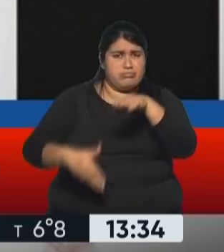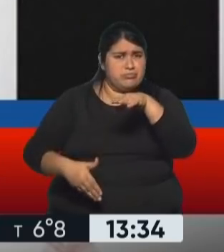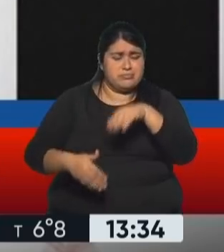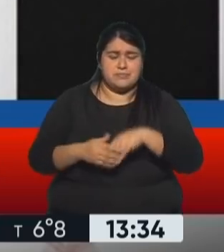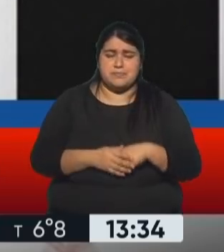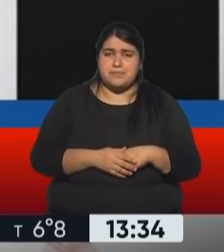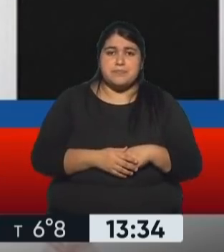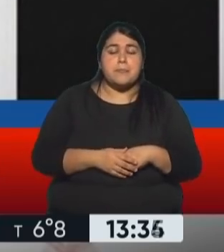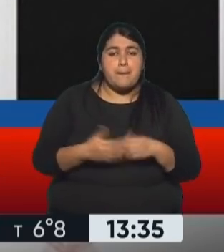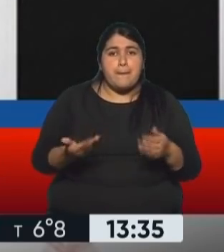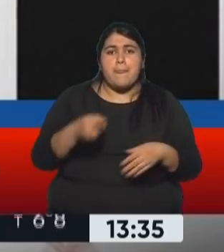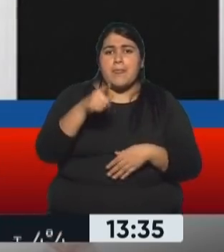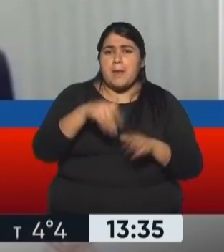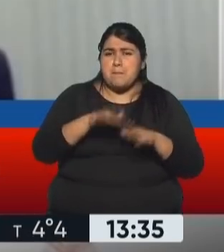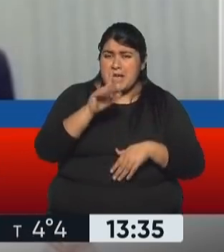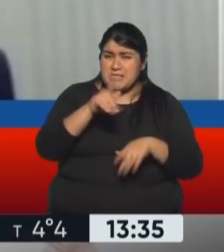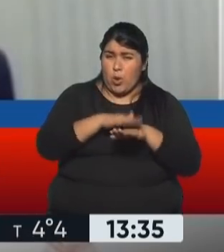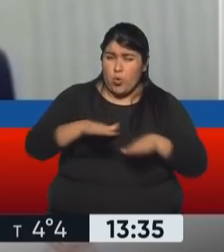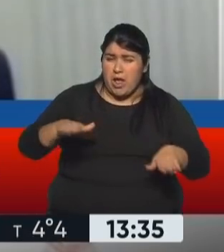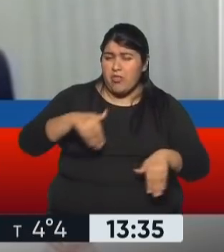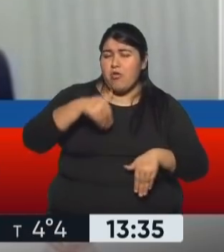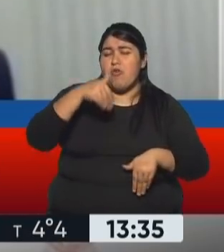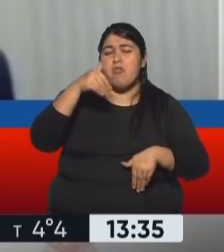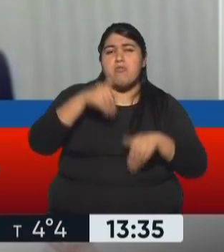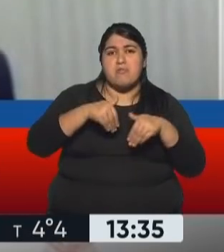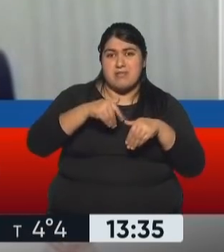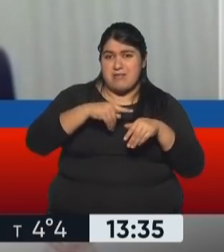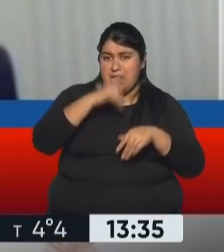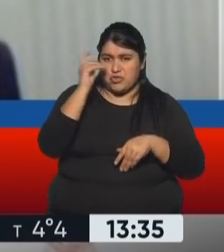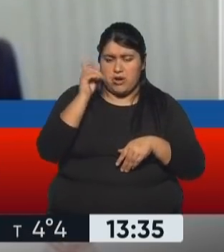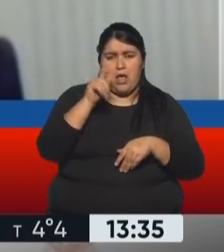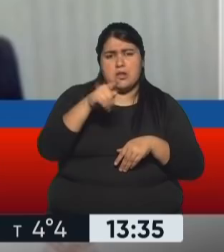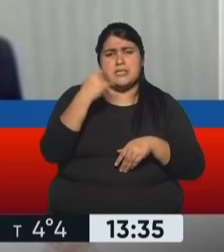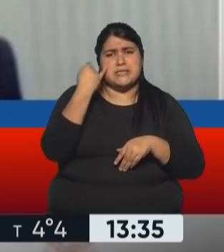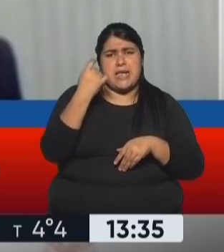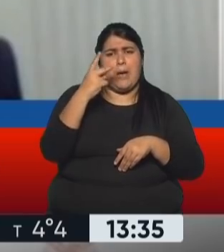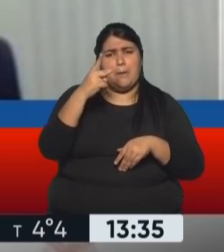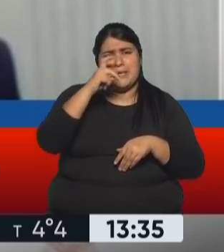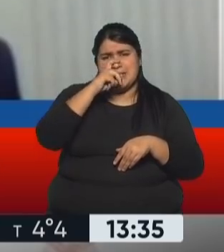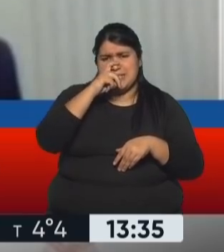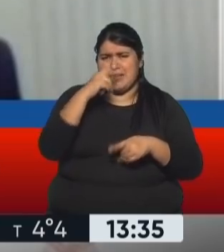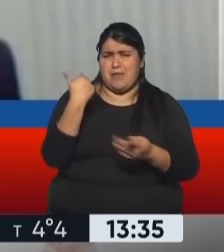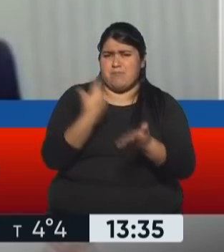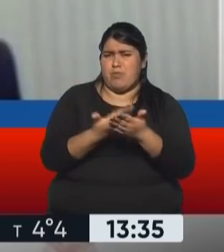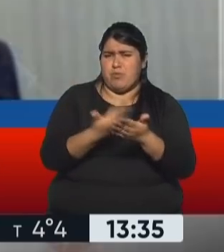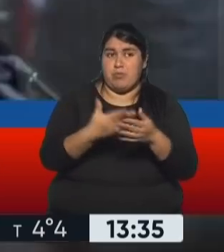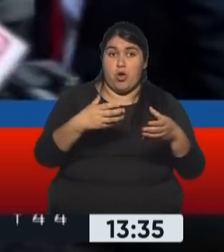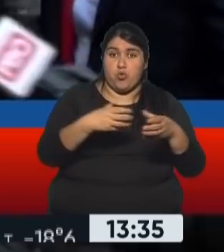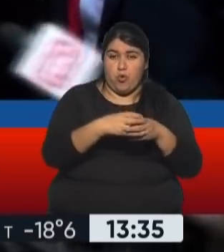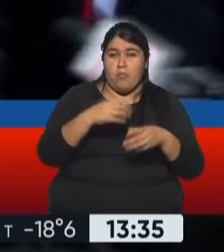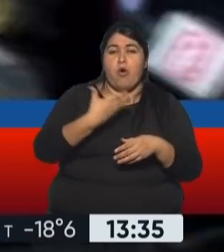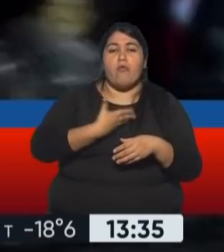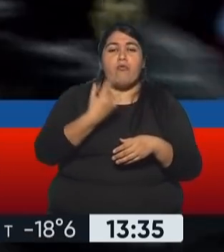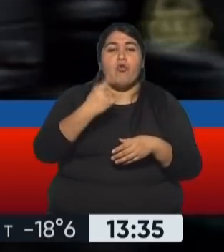En efecto, el Pleno del Jurado Nacional Electoral ya rechazó 27 de las apelaciones del partido de Fujimori